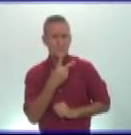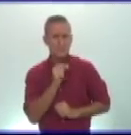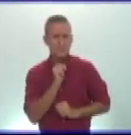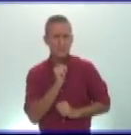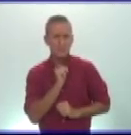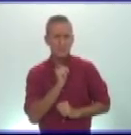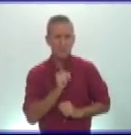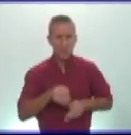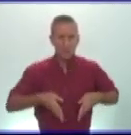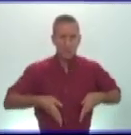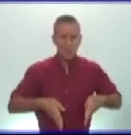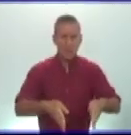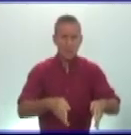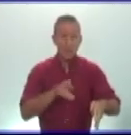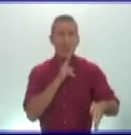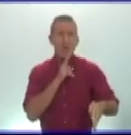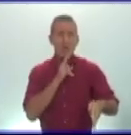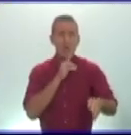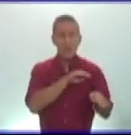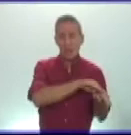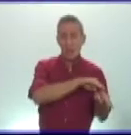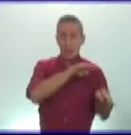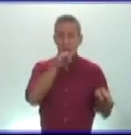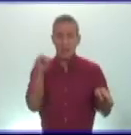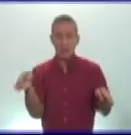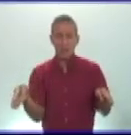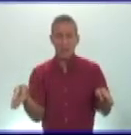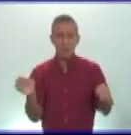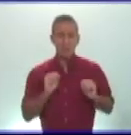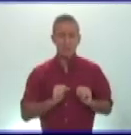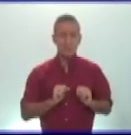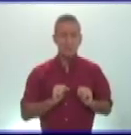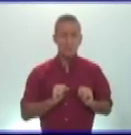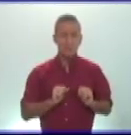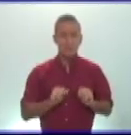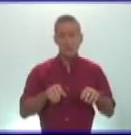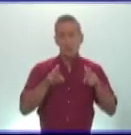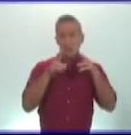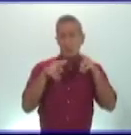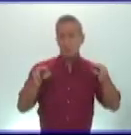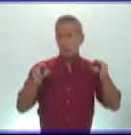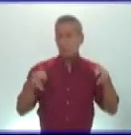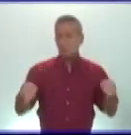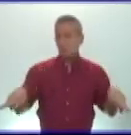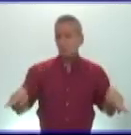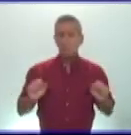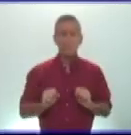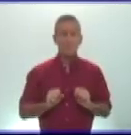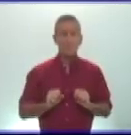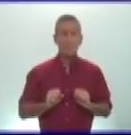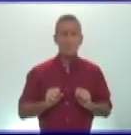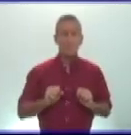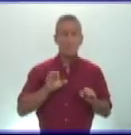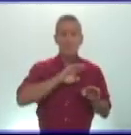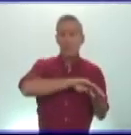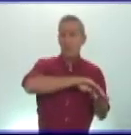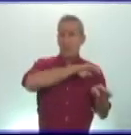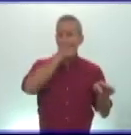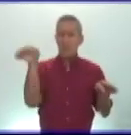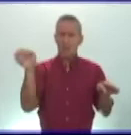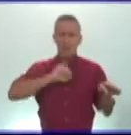acueductos puentes termas calzadas circo arco de triunfo y por supuesto